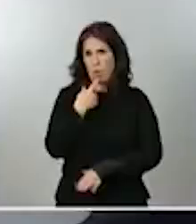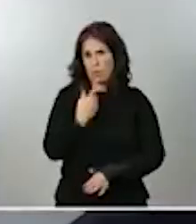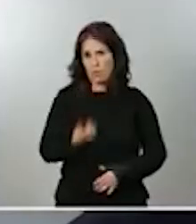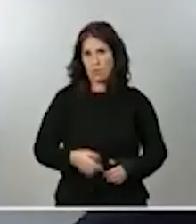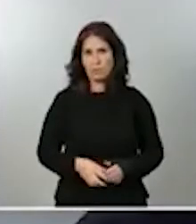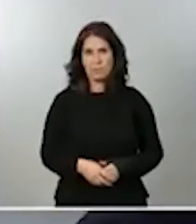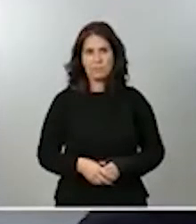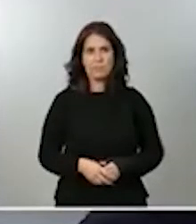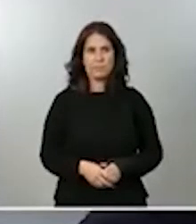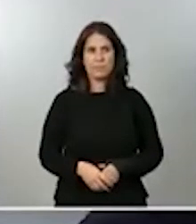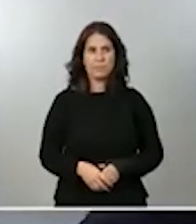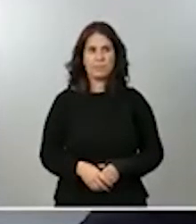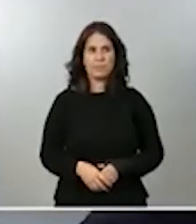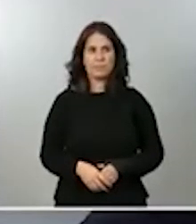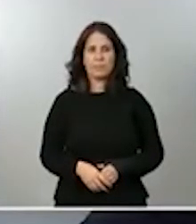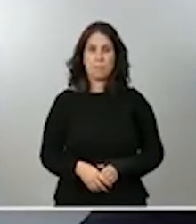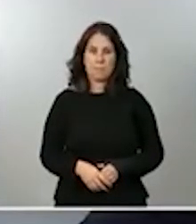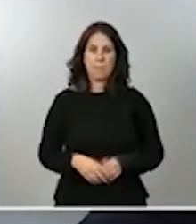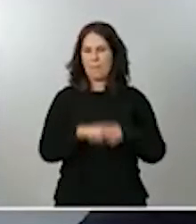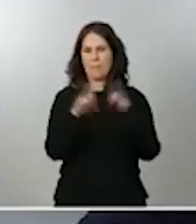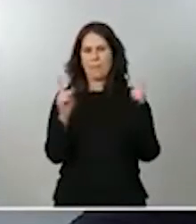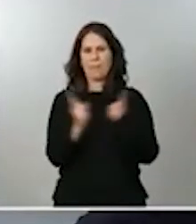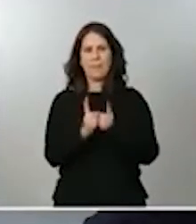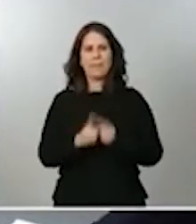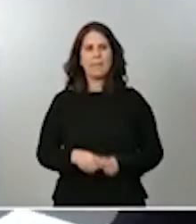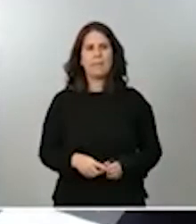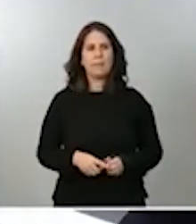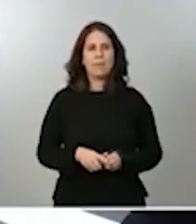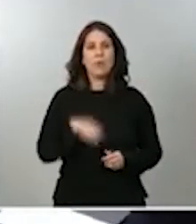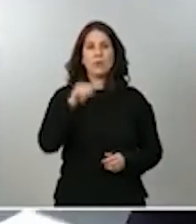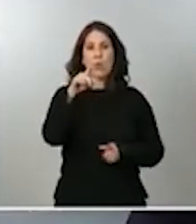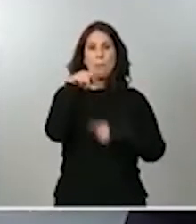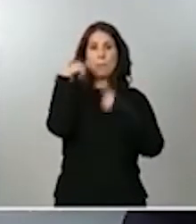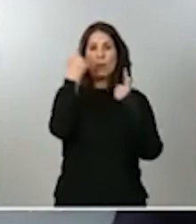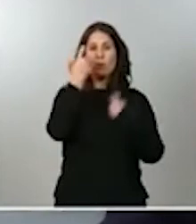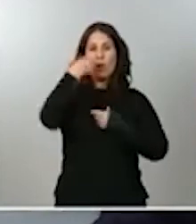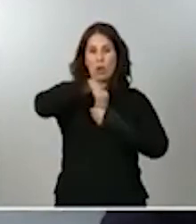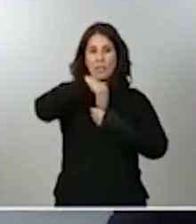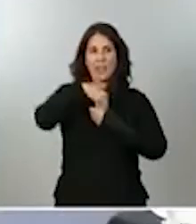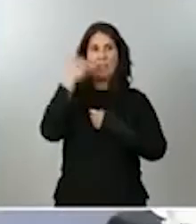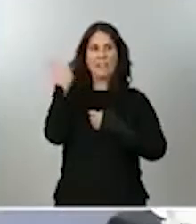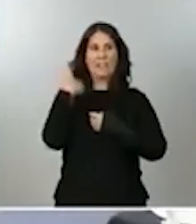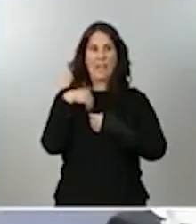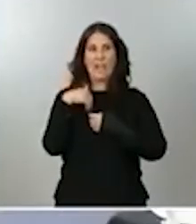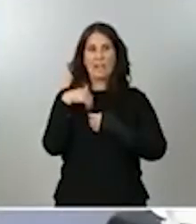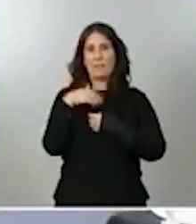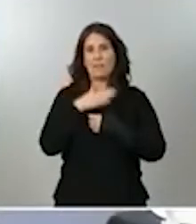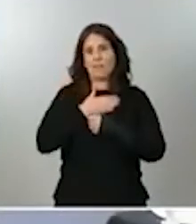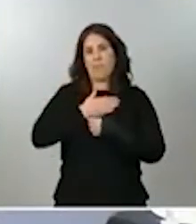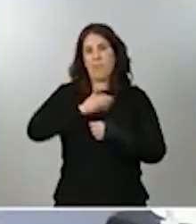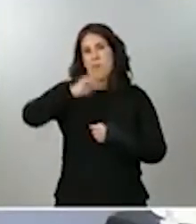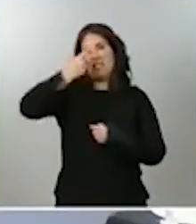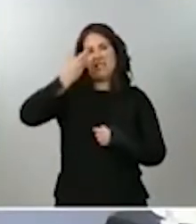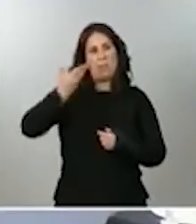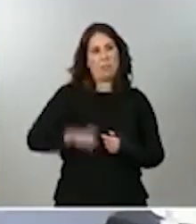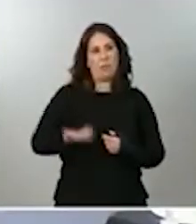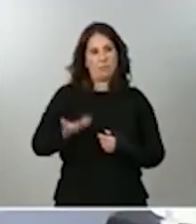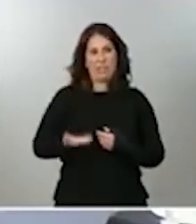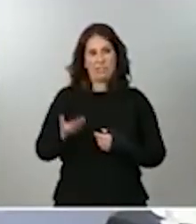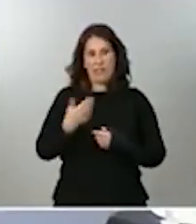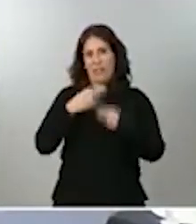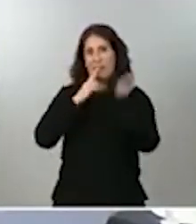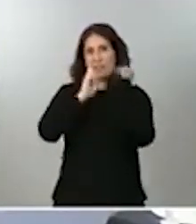Bueno, brevemente, yo creo que en tu propia pregunta contenías lo que yo creo que es sustancial de la respuesta que